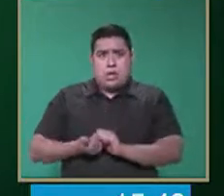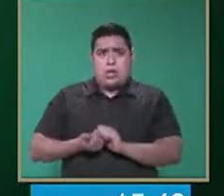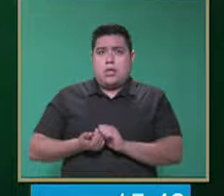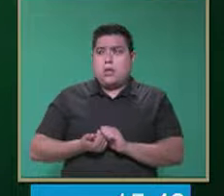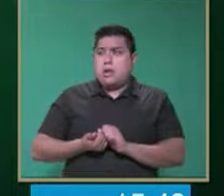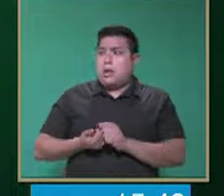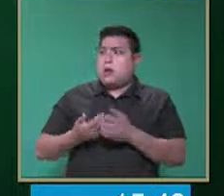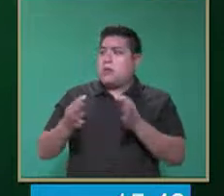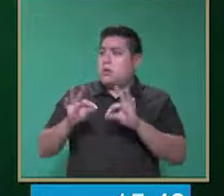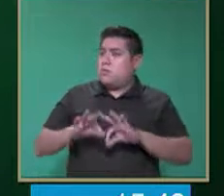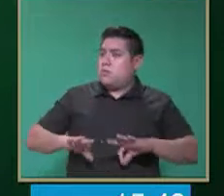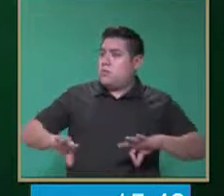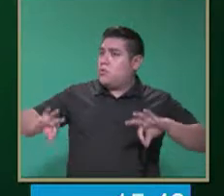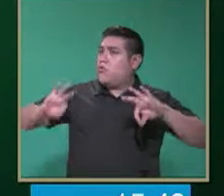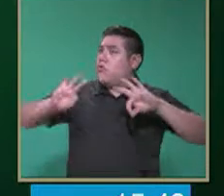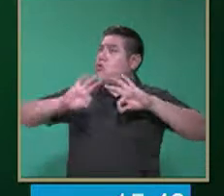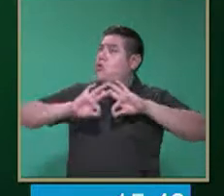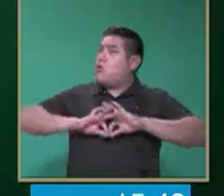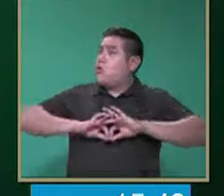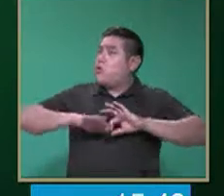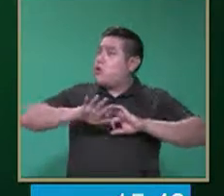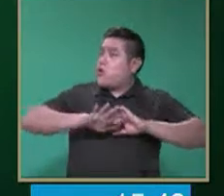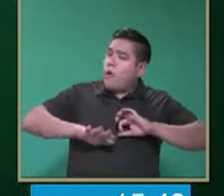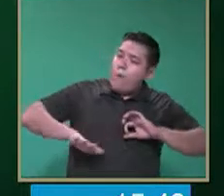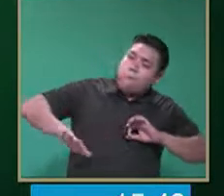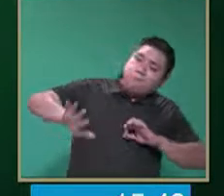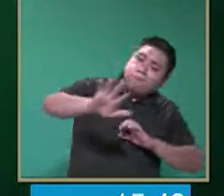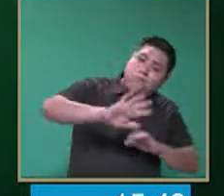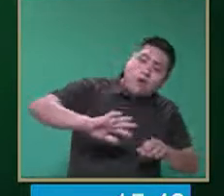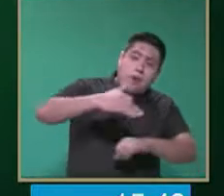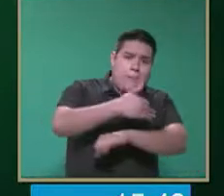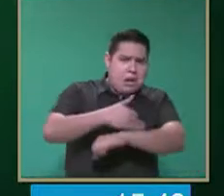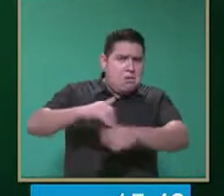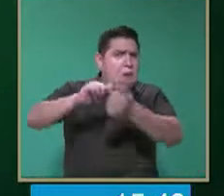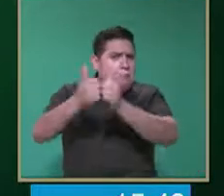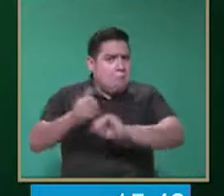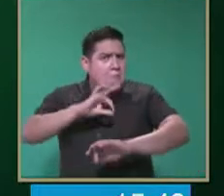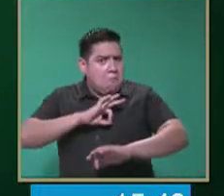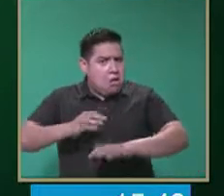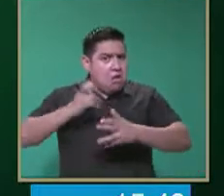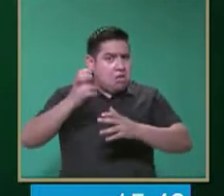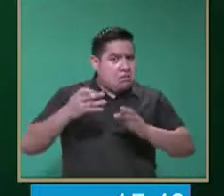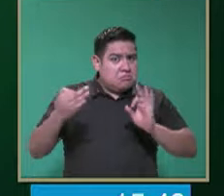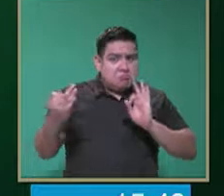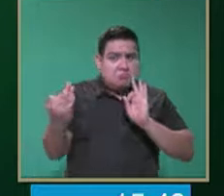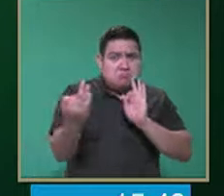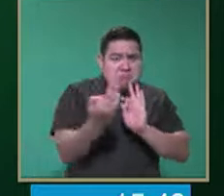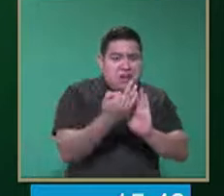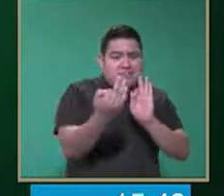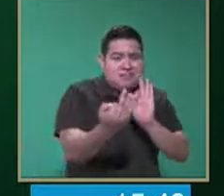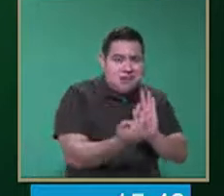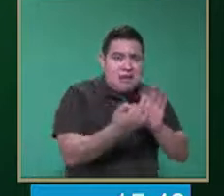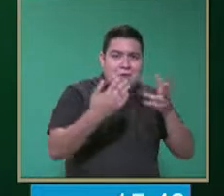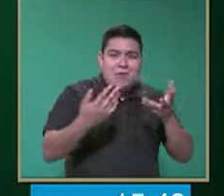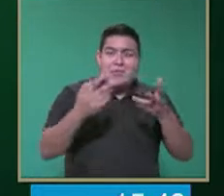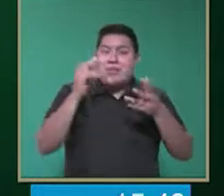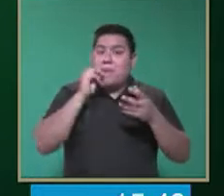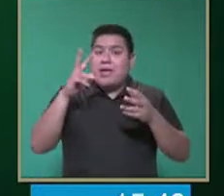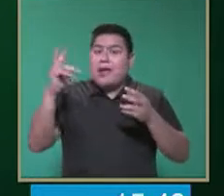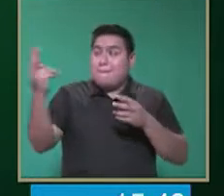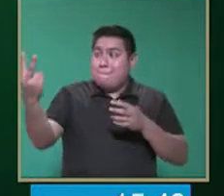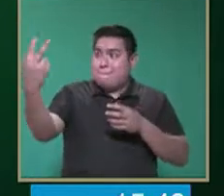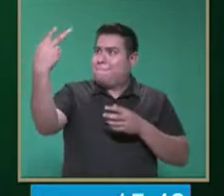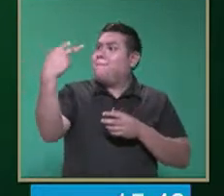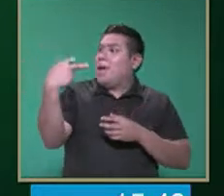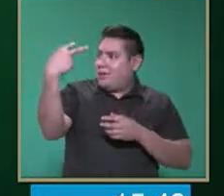funcional y que se adapte al contexto familiar también. Ese acercamiento y el contacto ocular, como les hemos